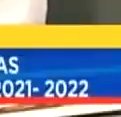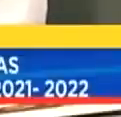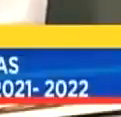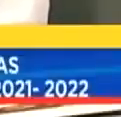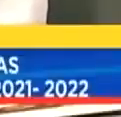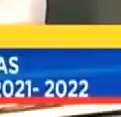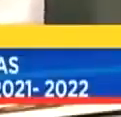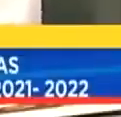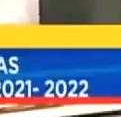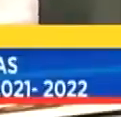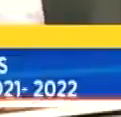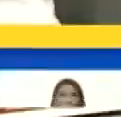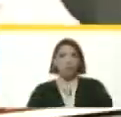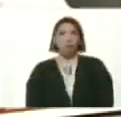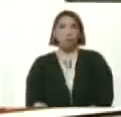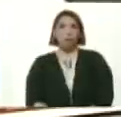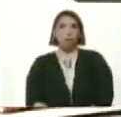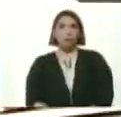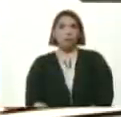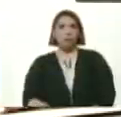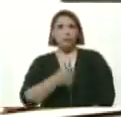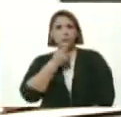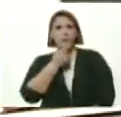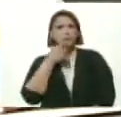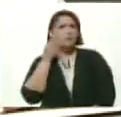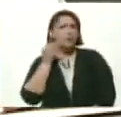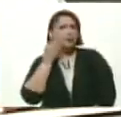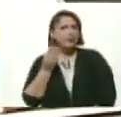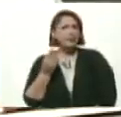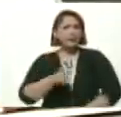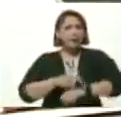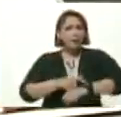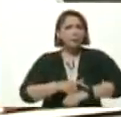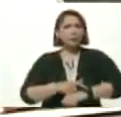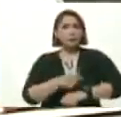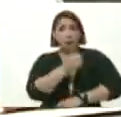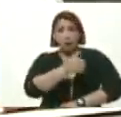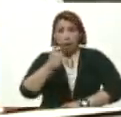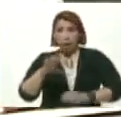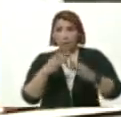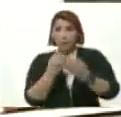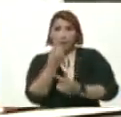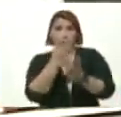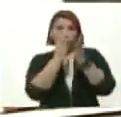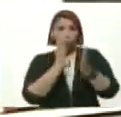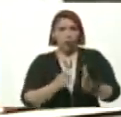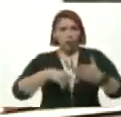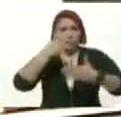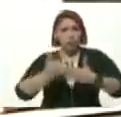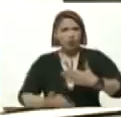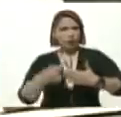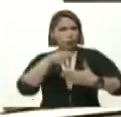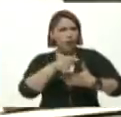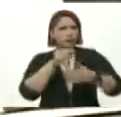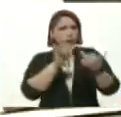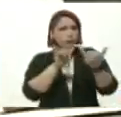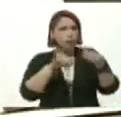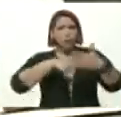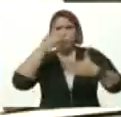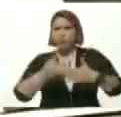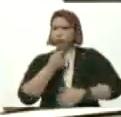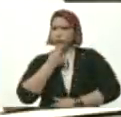Hermosa En Tiempos De Pandemia Cada Familia Una Escuela Ha Sido Un Proyecto Y Es Un Proyecto